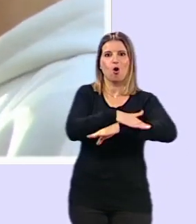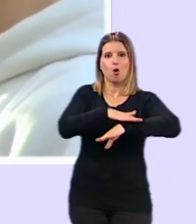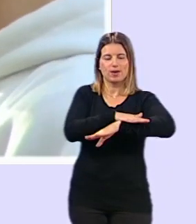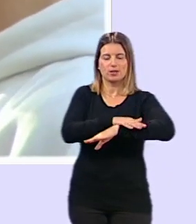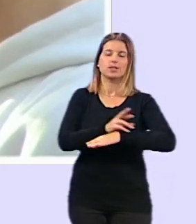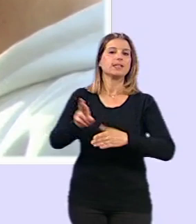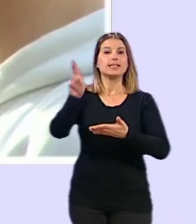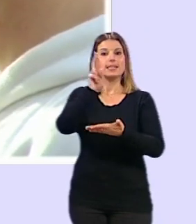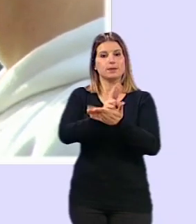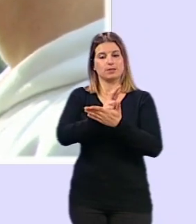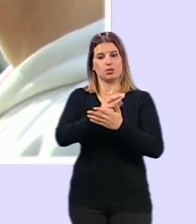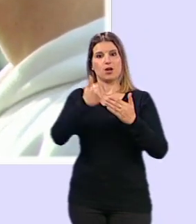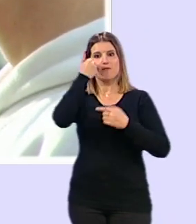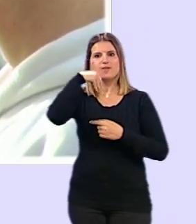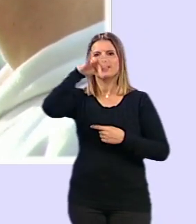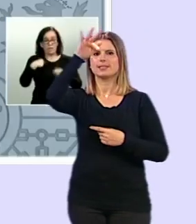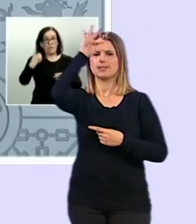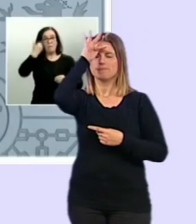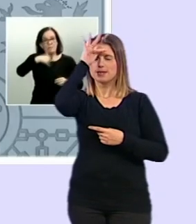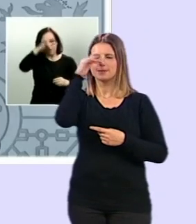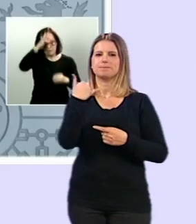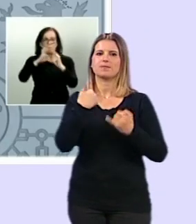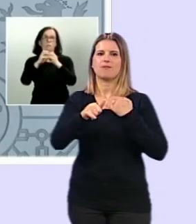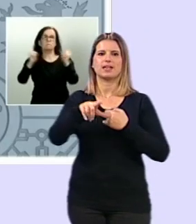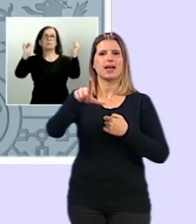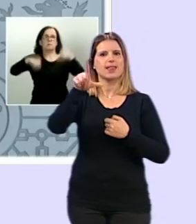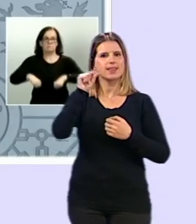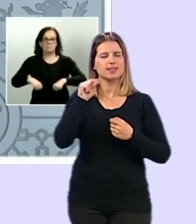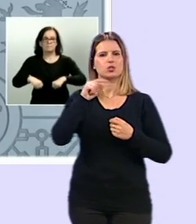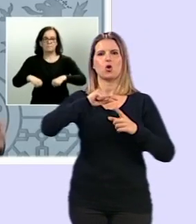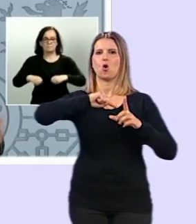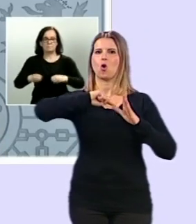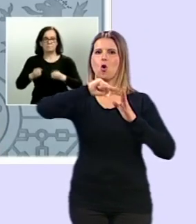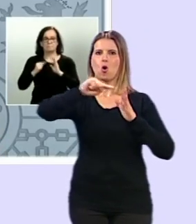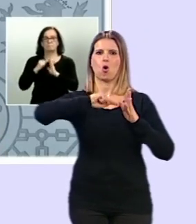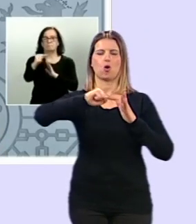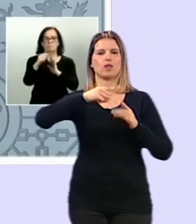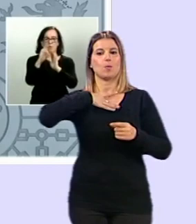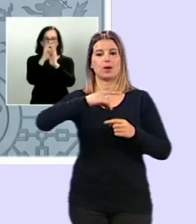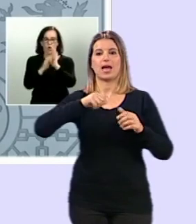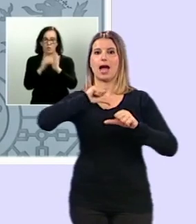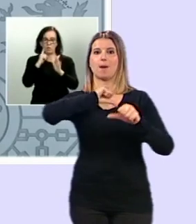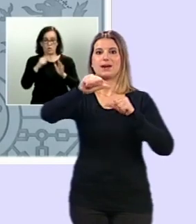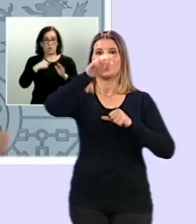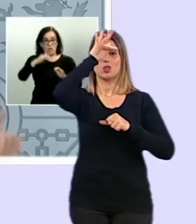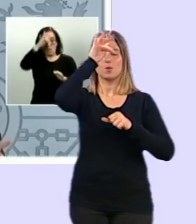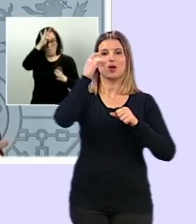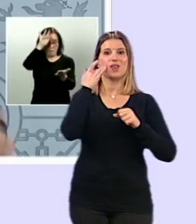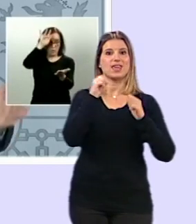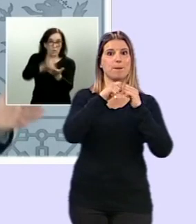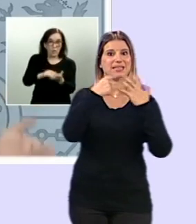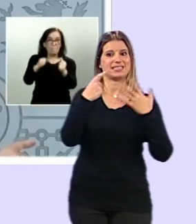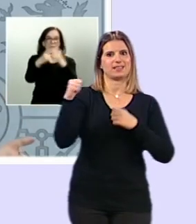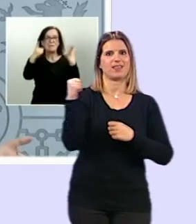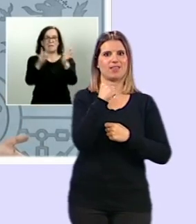Insisto, este fin de semana he tomado la decisión de emitir una orden que permitirá desde el mismo domingo, día 26 de abril, primer